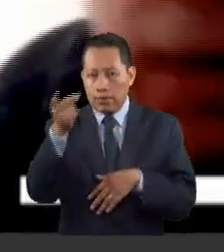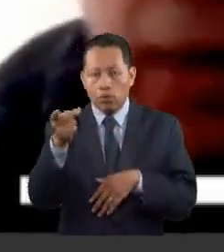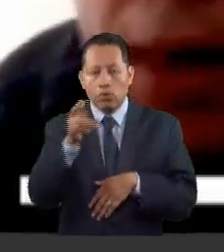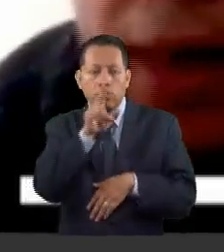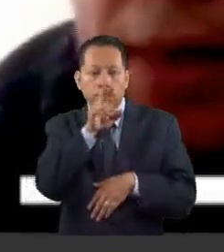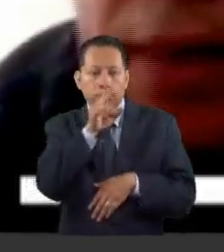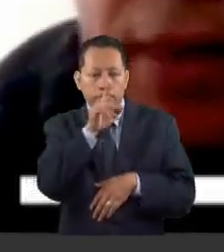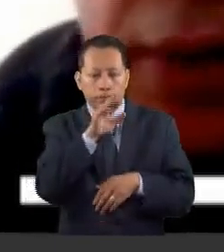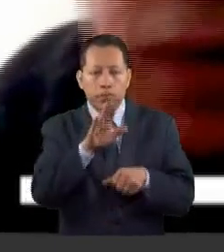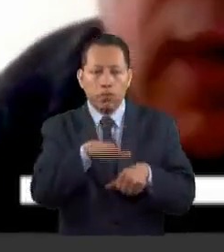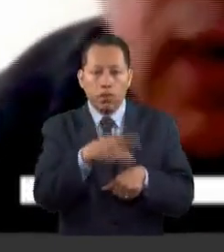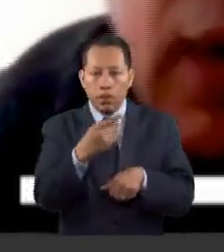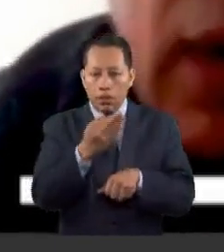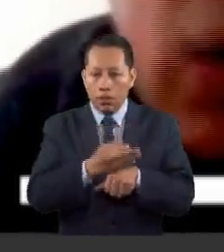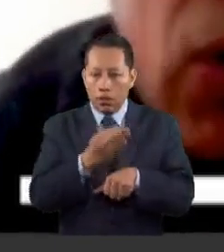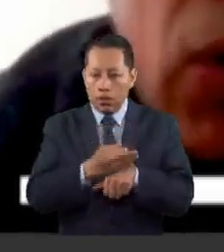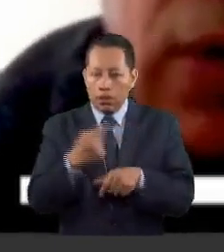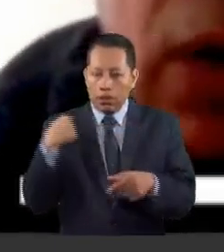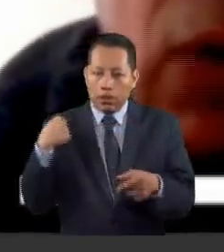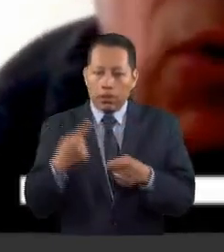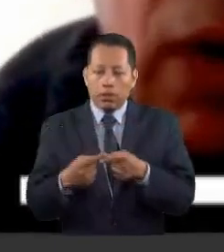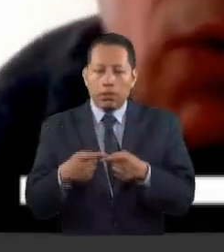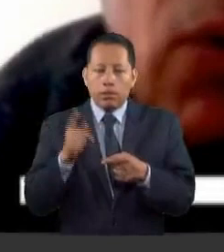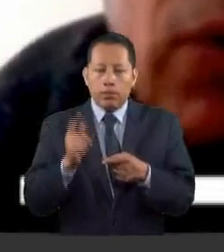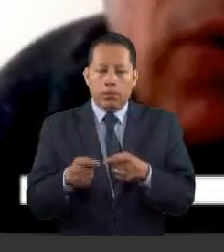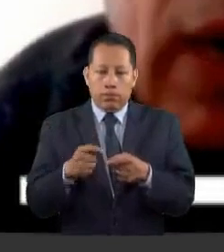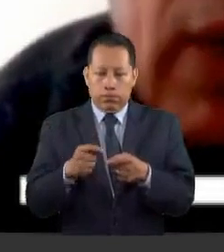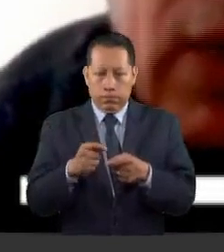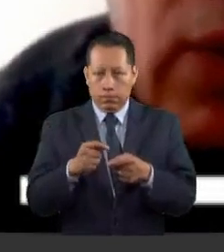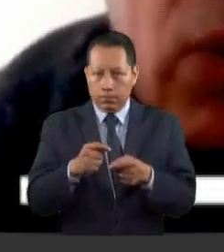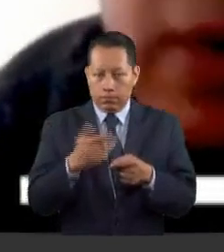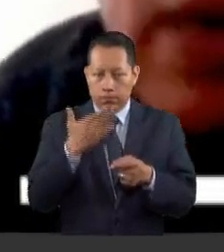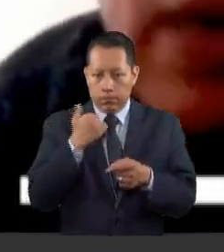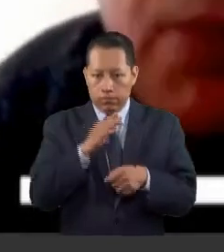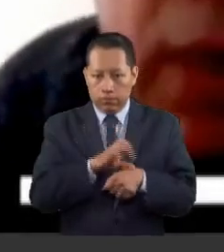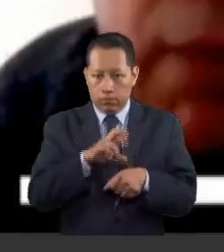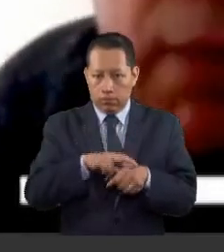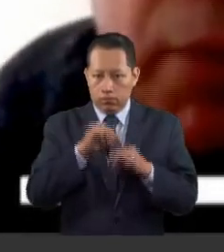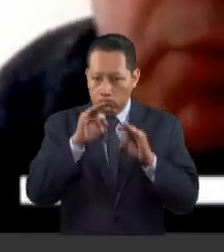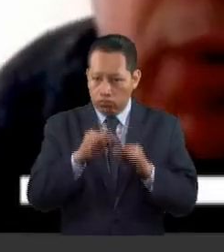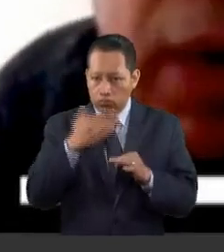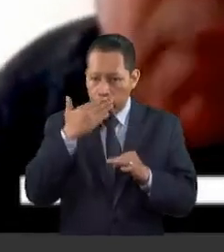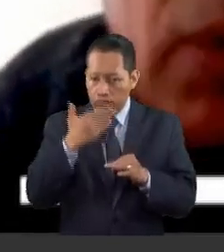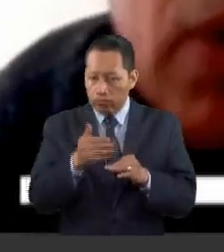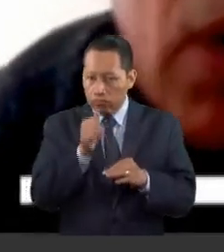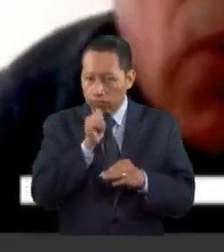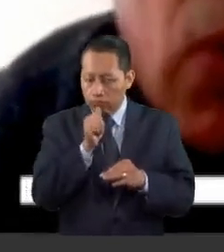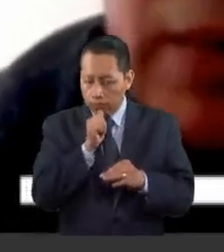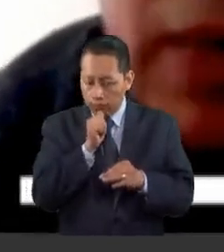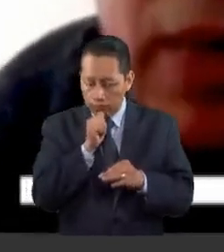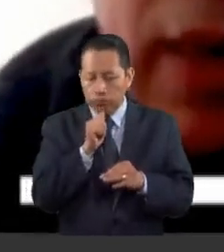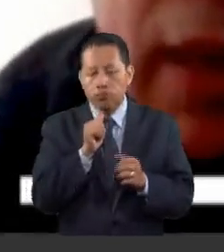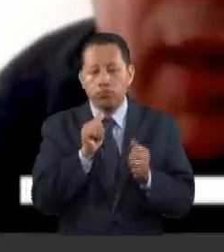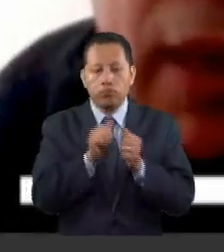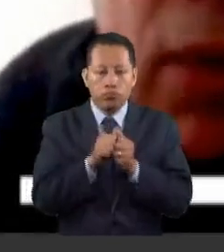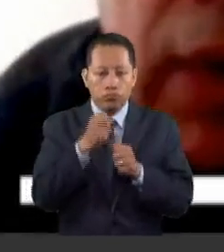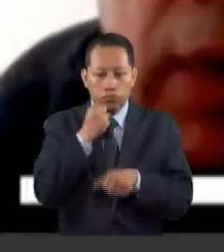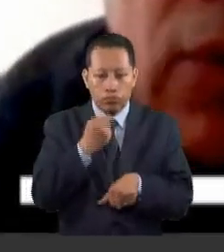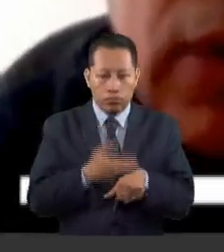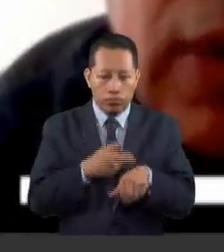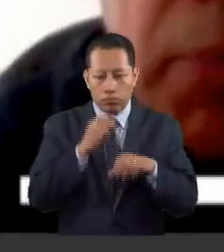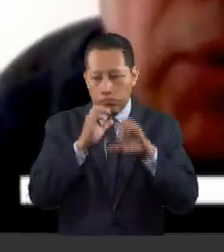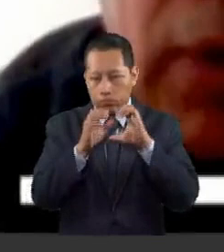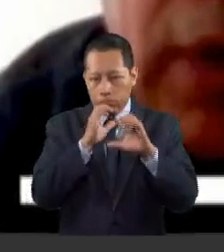a esta fecha no se ha logrado una coordinación real y efectiva, por ejemplo, con la Secretaría de